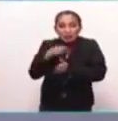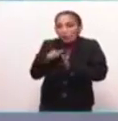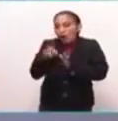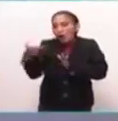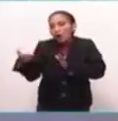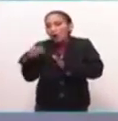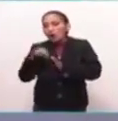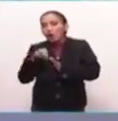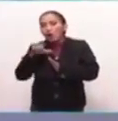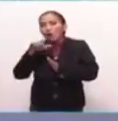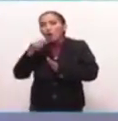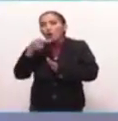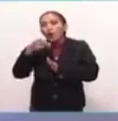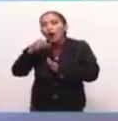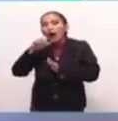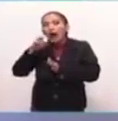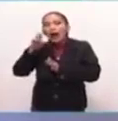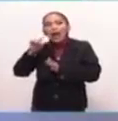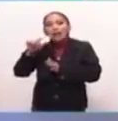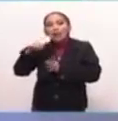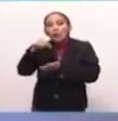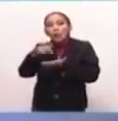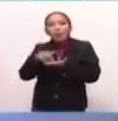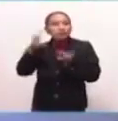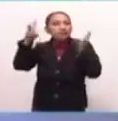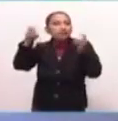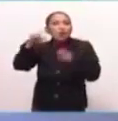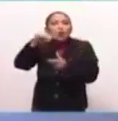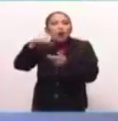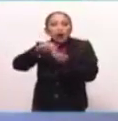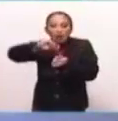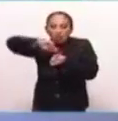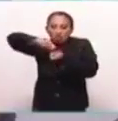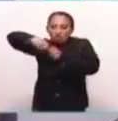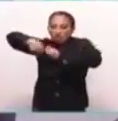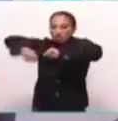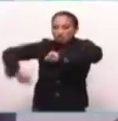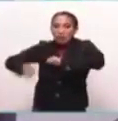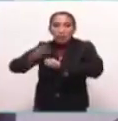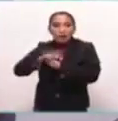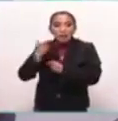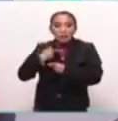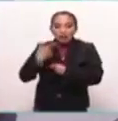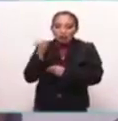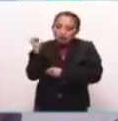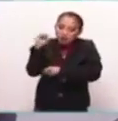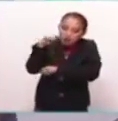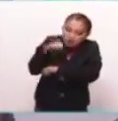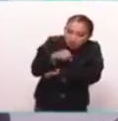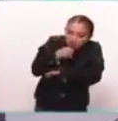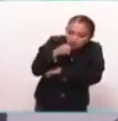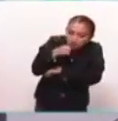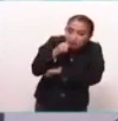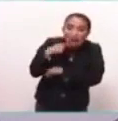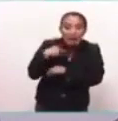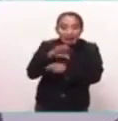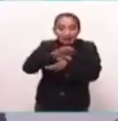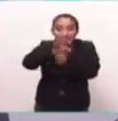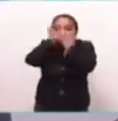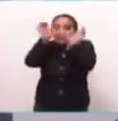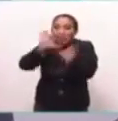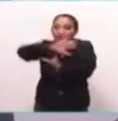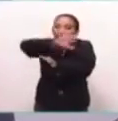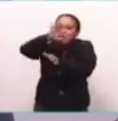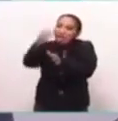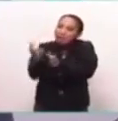Colhuacán, que es el lugar torcido. Torcido porque los ancianos tienen joroba. Entonces, el cerro tiene joroba porque es el